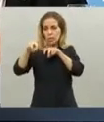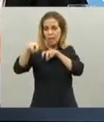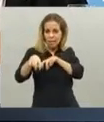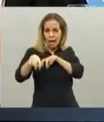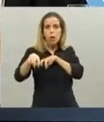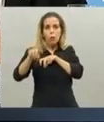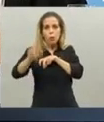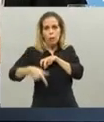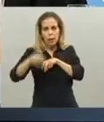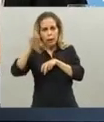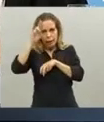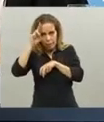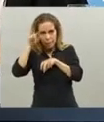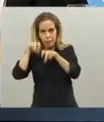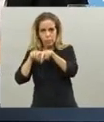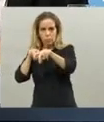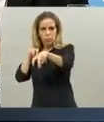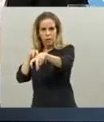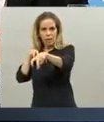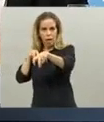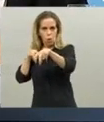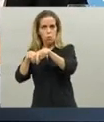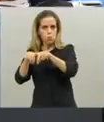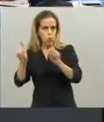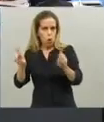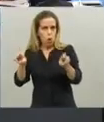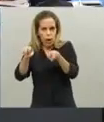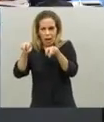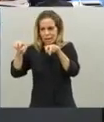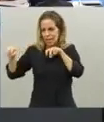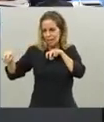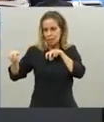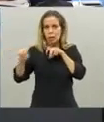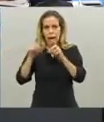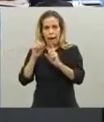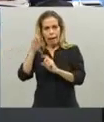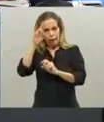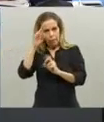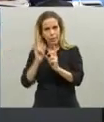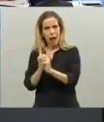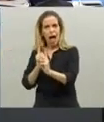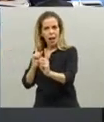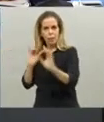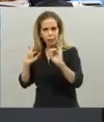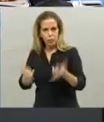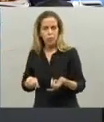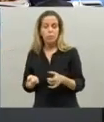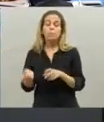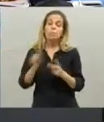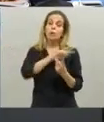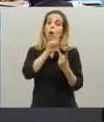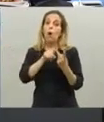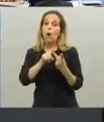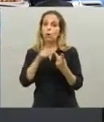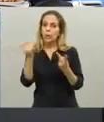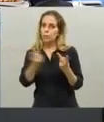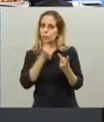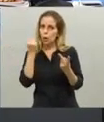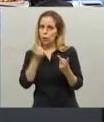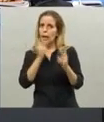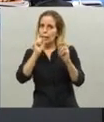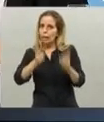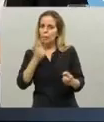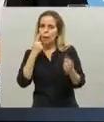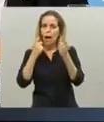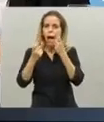quiero agradecerlo de todo corazón porque es un muy buen aporte. Ahora, también dijimos que el otro criterio que íbamos a evaluar era la evolución de los datos del